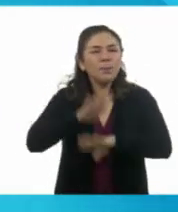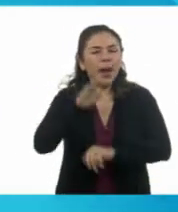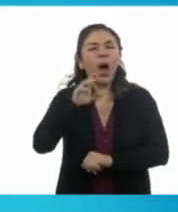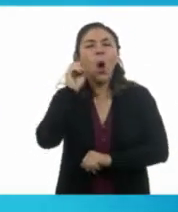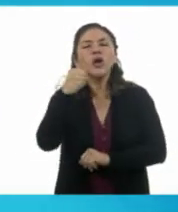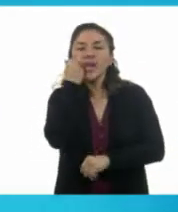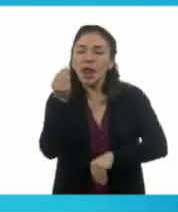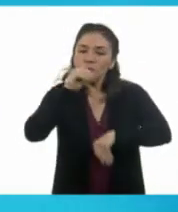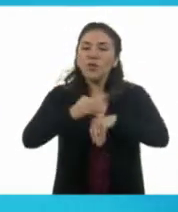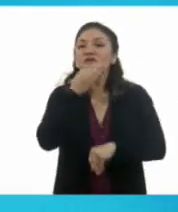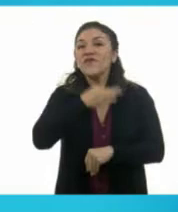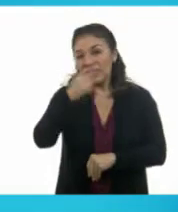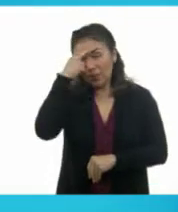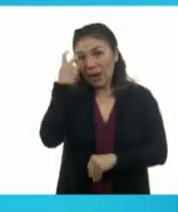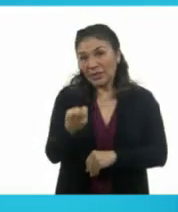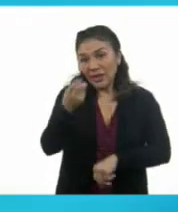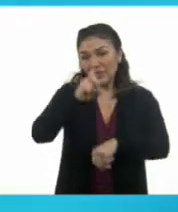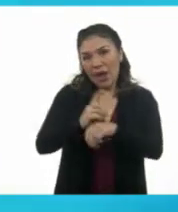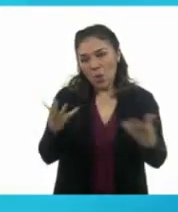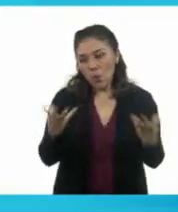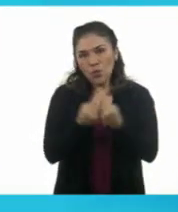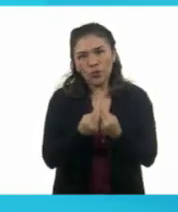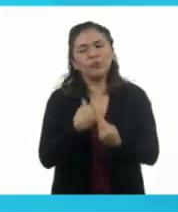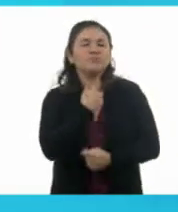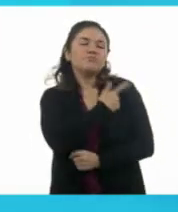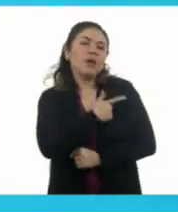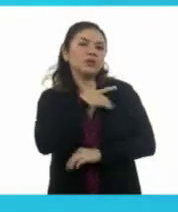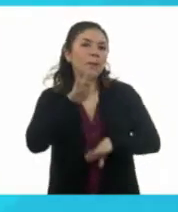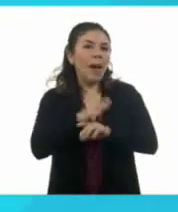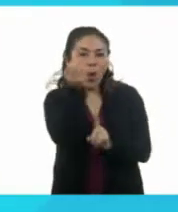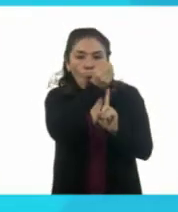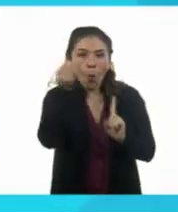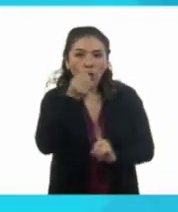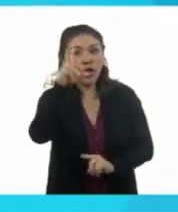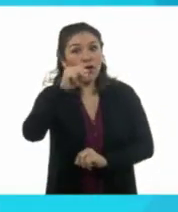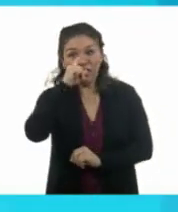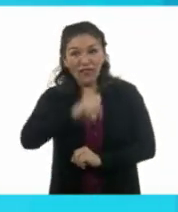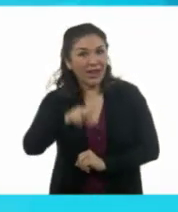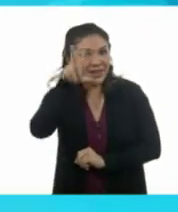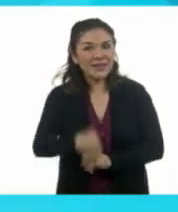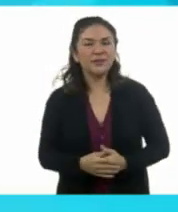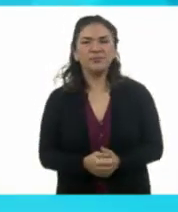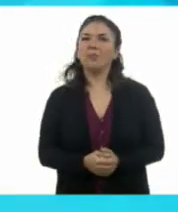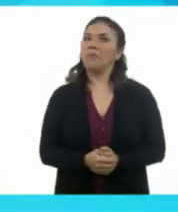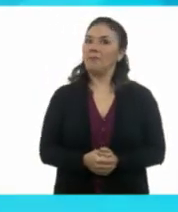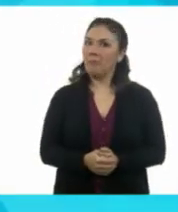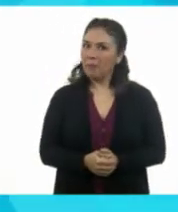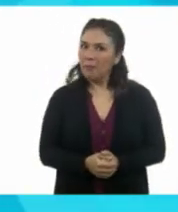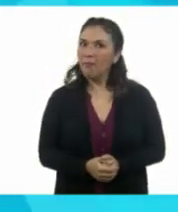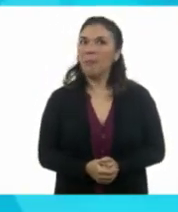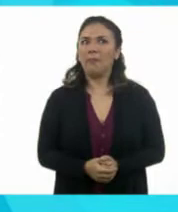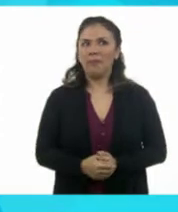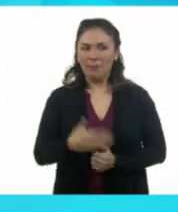planear su festejo en la oficina? Me gusta tenerlo todo bajo control a prueba de fallas. ¿Qué?